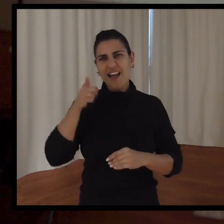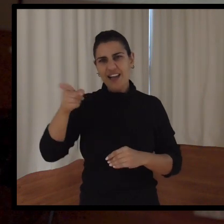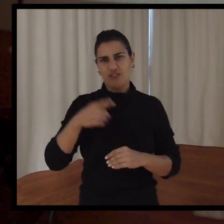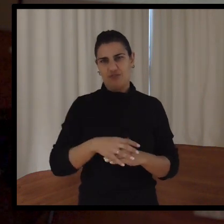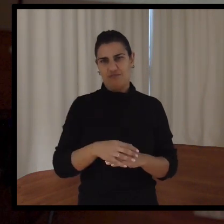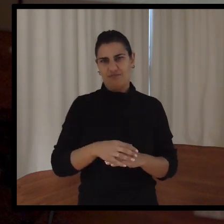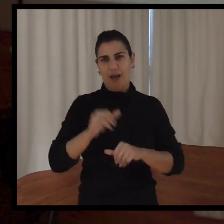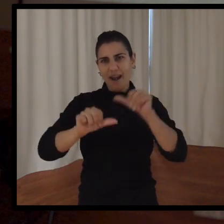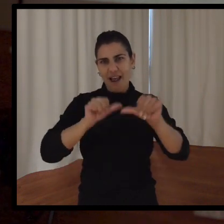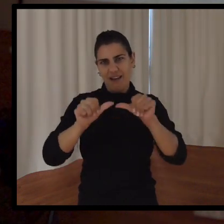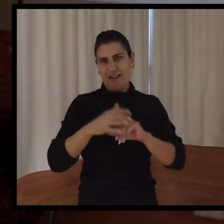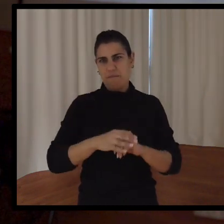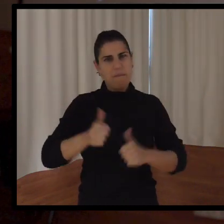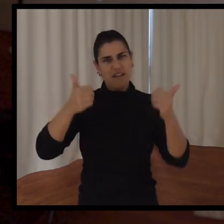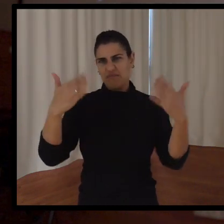No hay más.